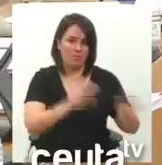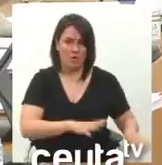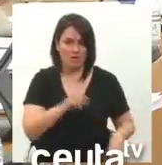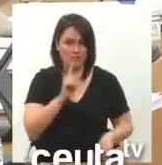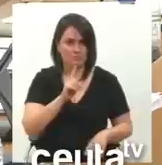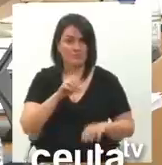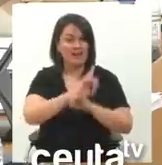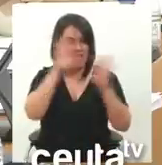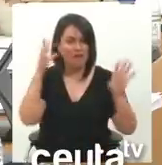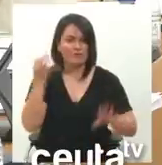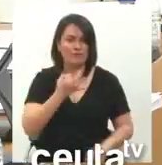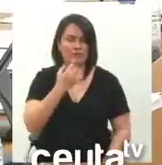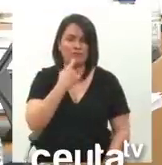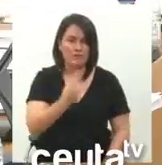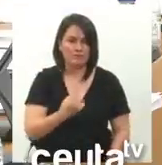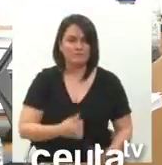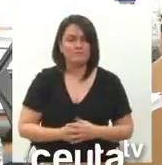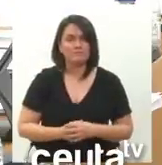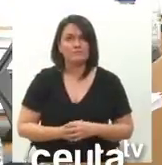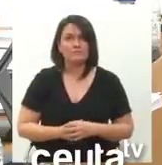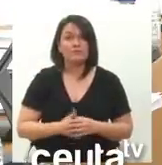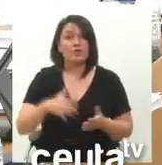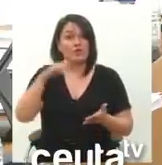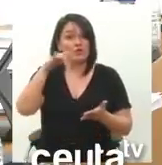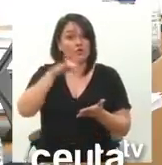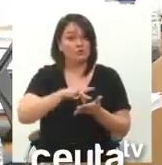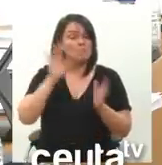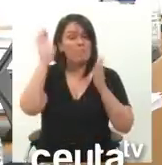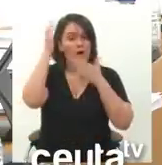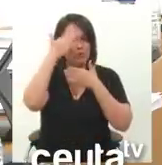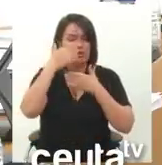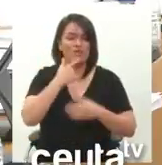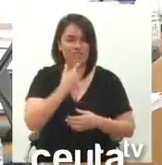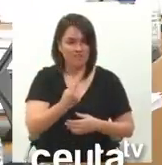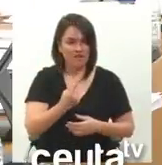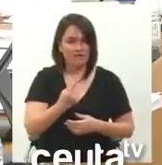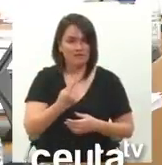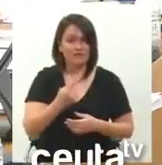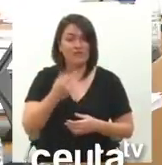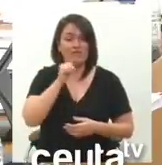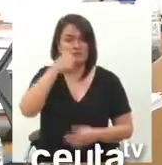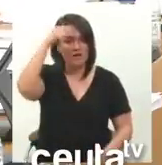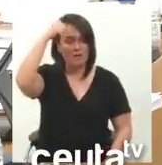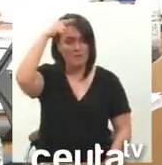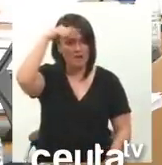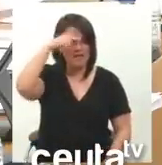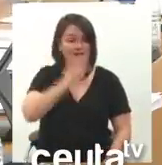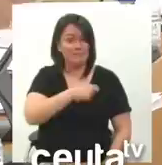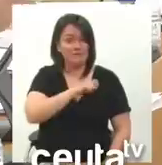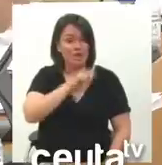tanto, cuando Marruecos afirme que Ceuta y Melilla son españolas y solo españolas, entonces